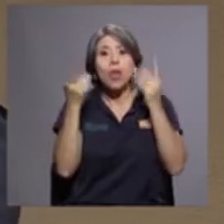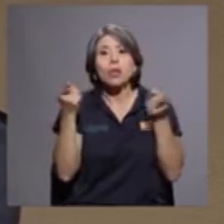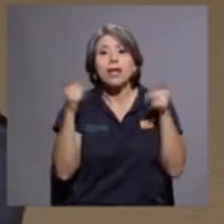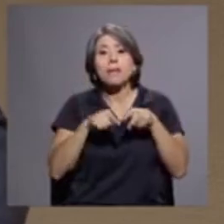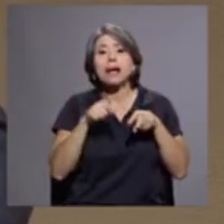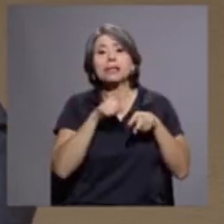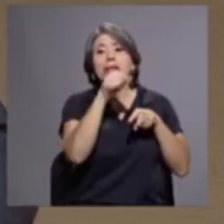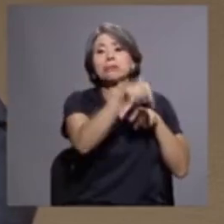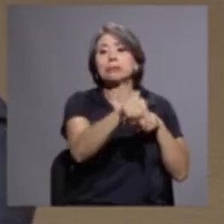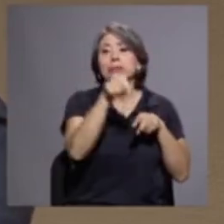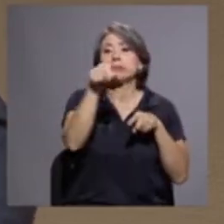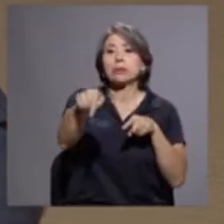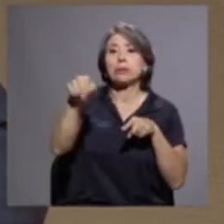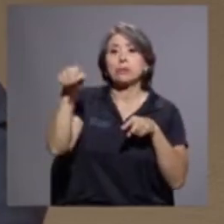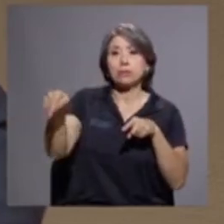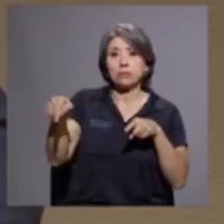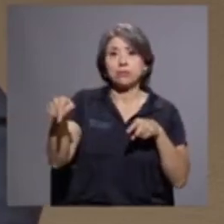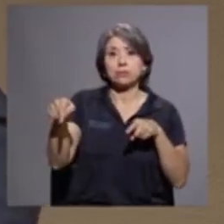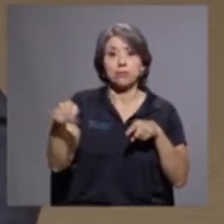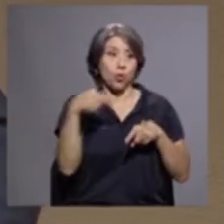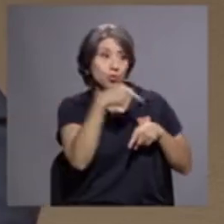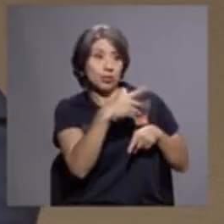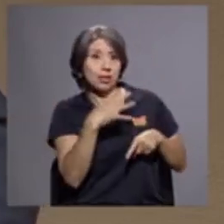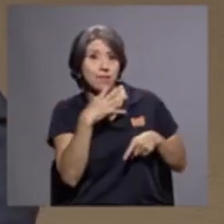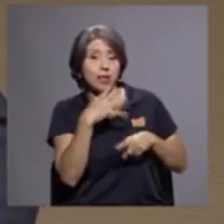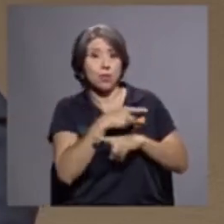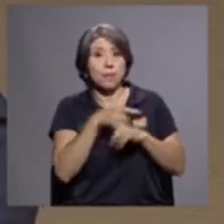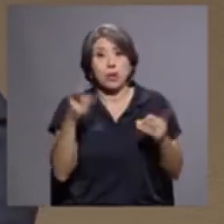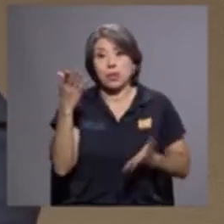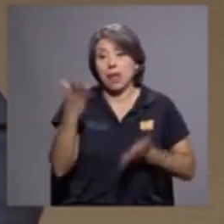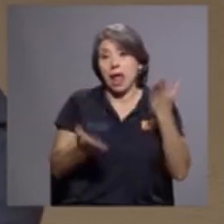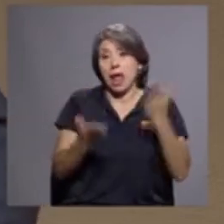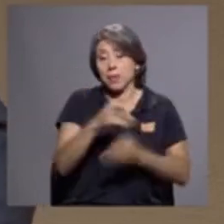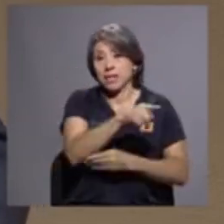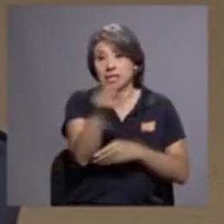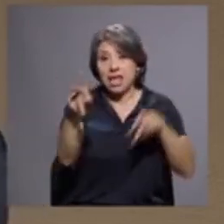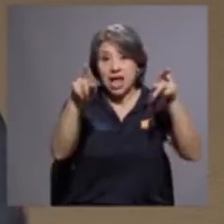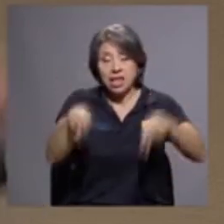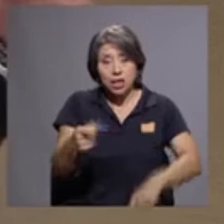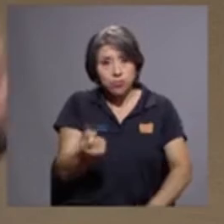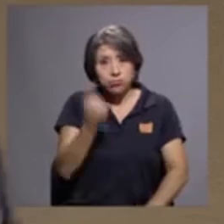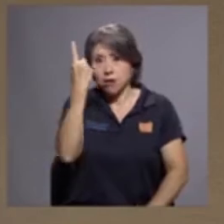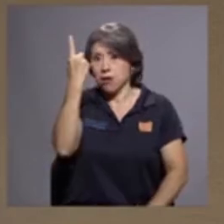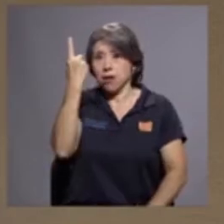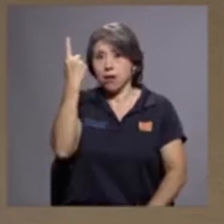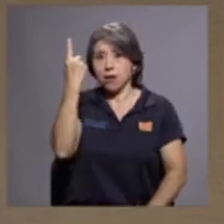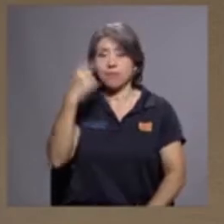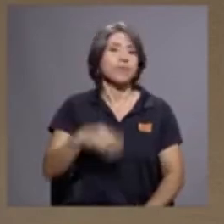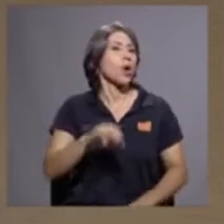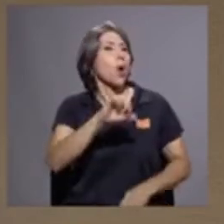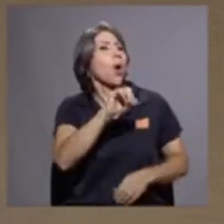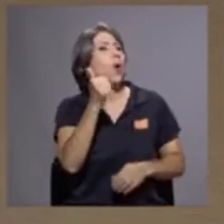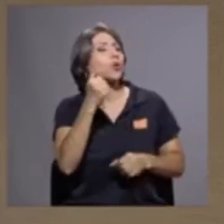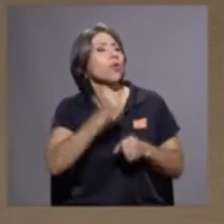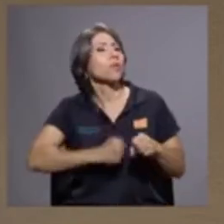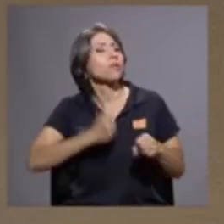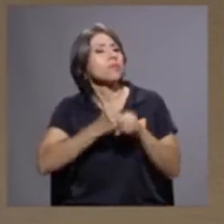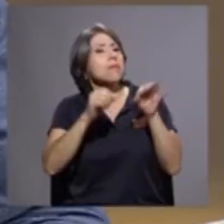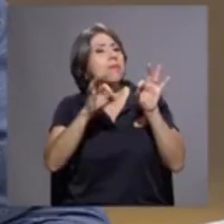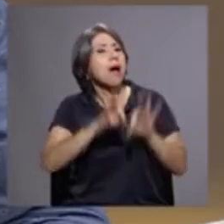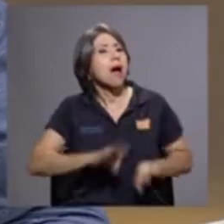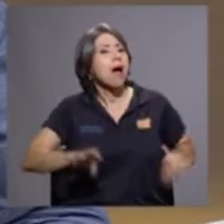pie, pero que de repente la gente que no está acostumbrada al movimiento estudiantil universitario no puede comprender ese contexto. Por supuesto. Otro acuerdo importante, doña Isabel.